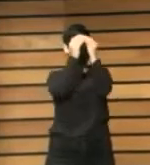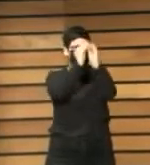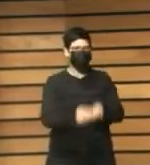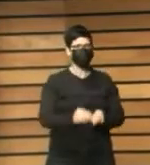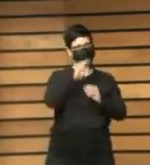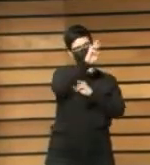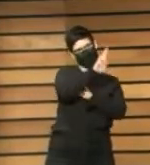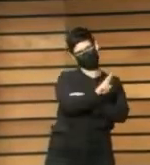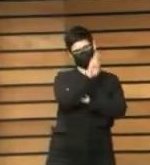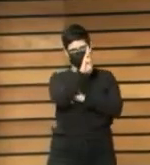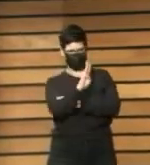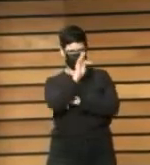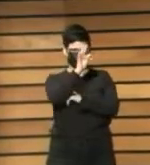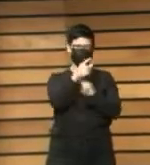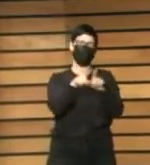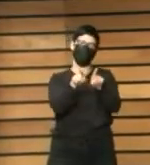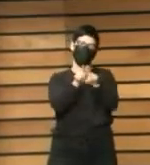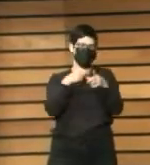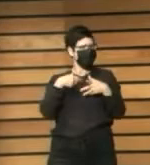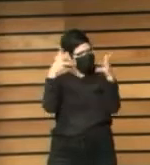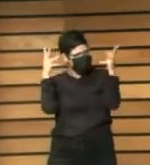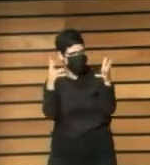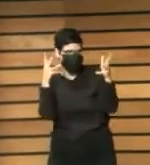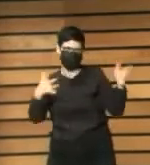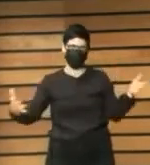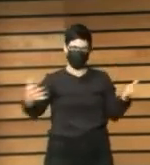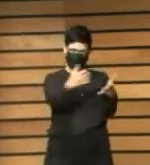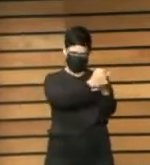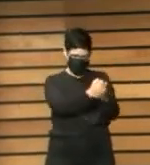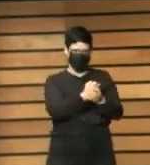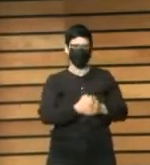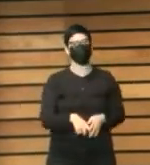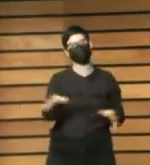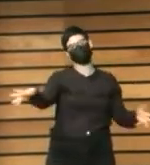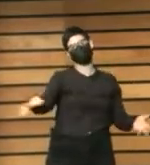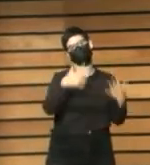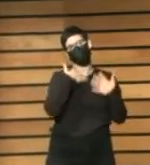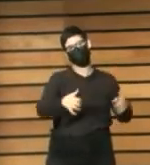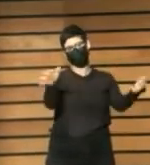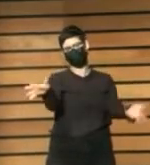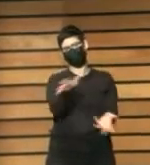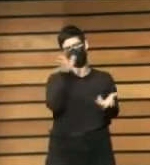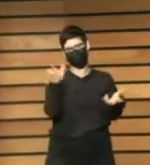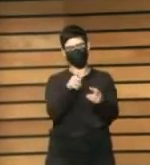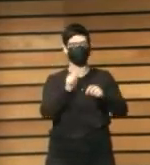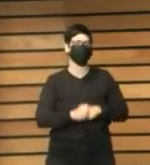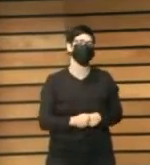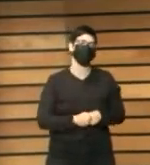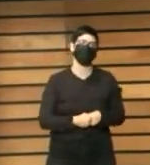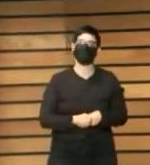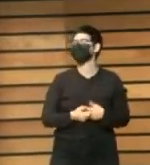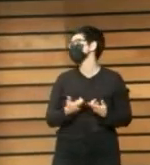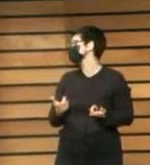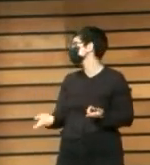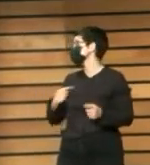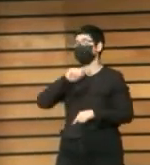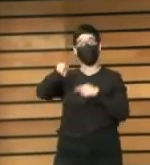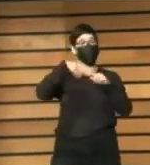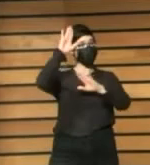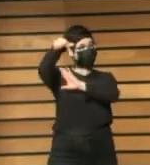lo recomiendo a todos ustedes esto esto da mucha buena situación y después externamente